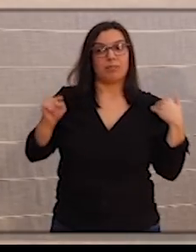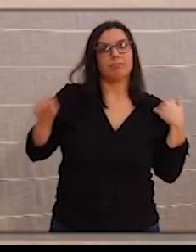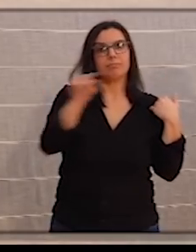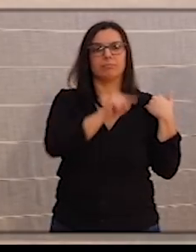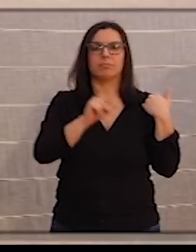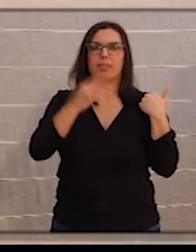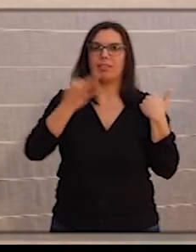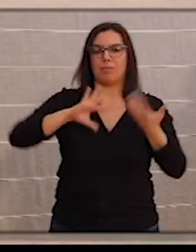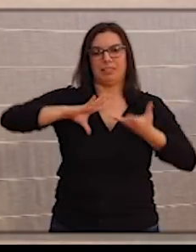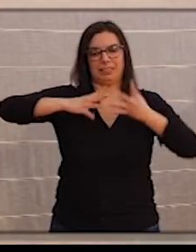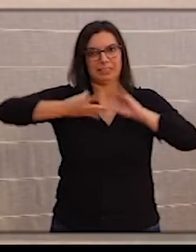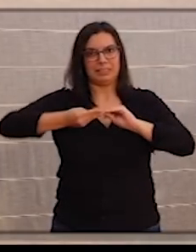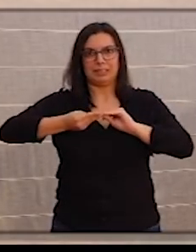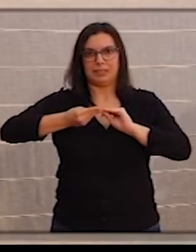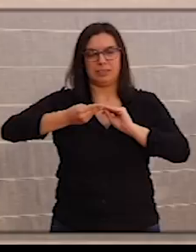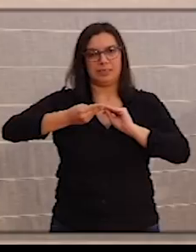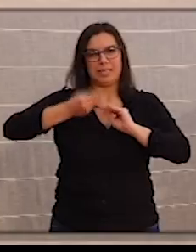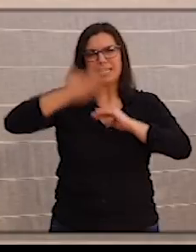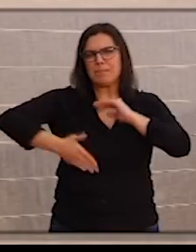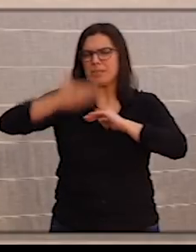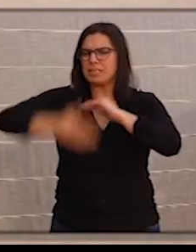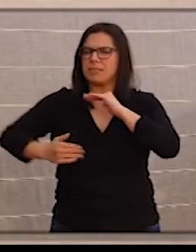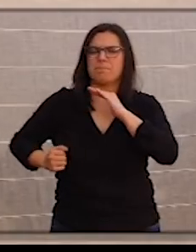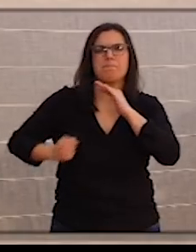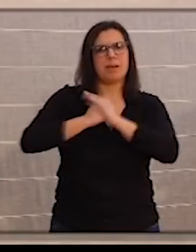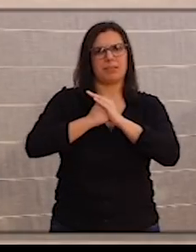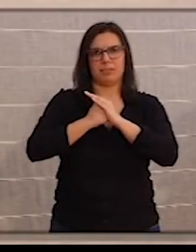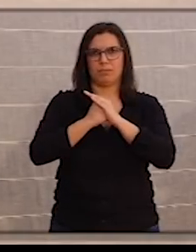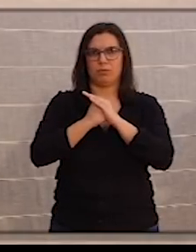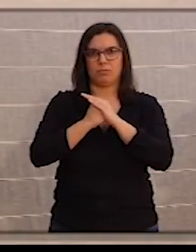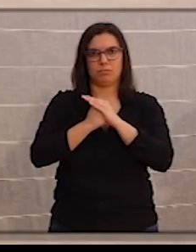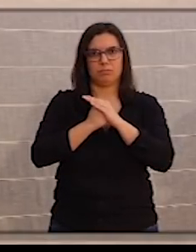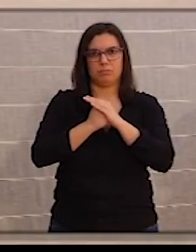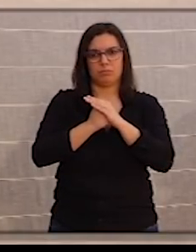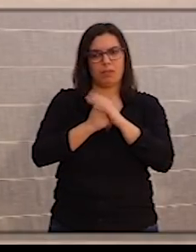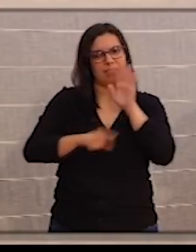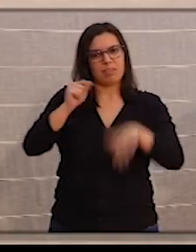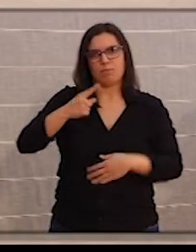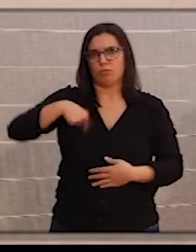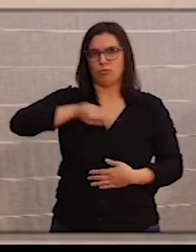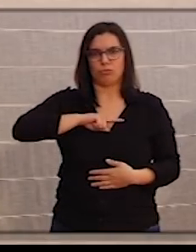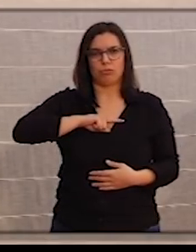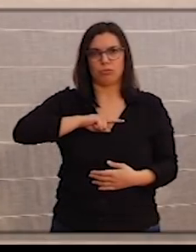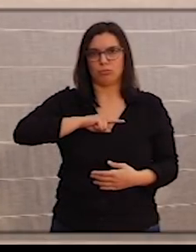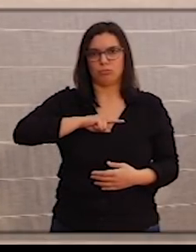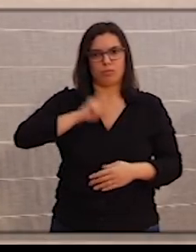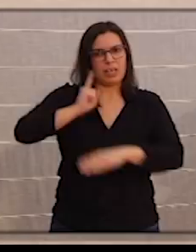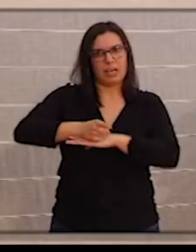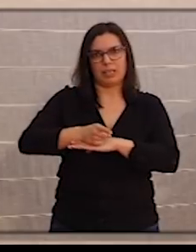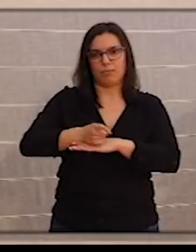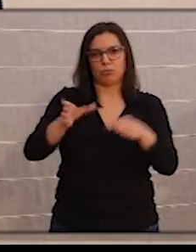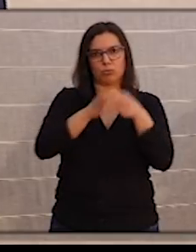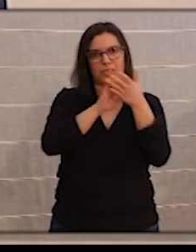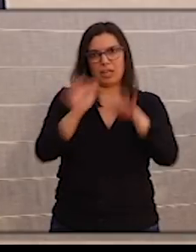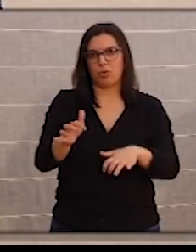adopten el criterio más estricto que tenemos, que decidimos, que otorgamos, que decretamos desde la